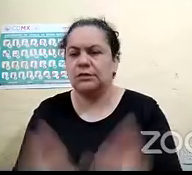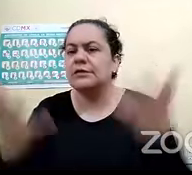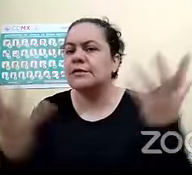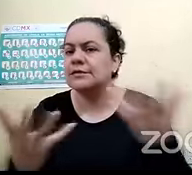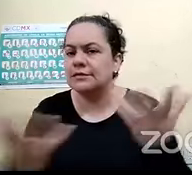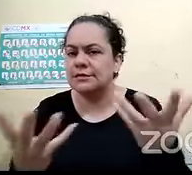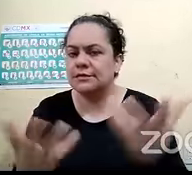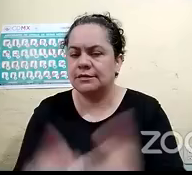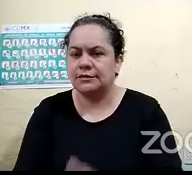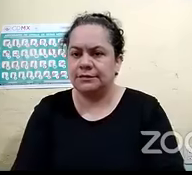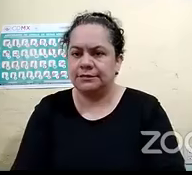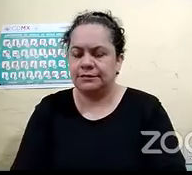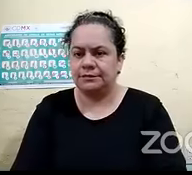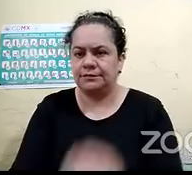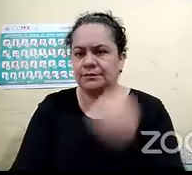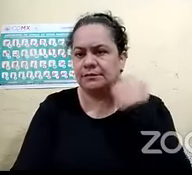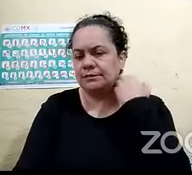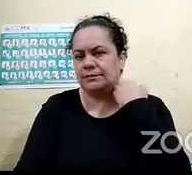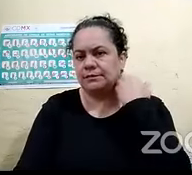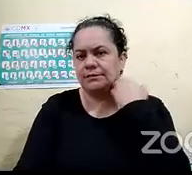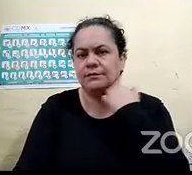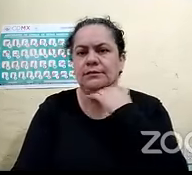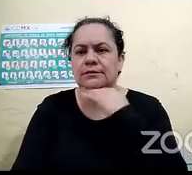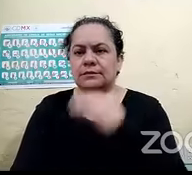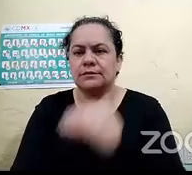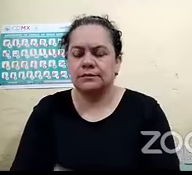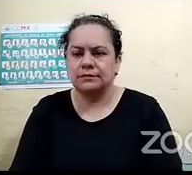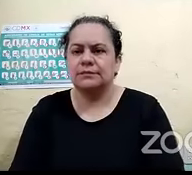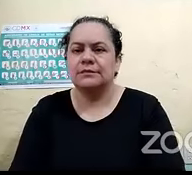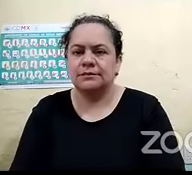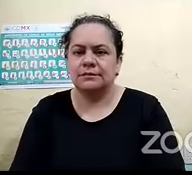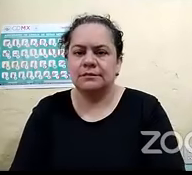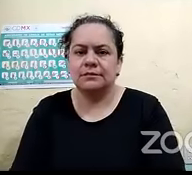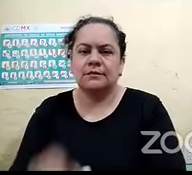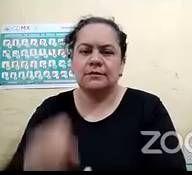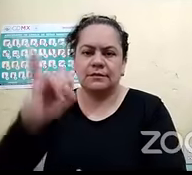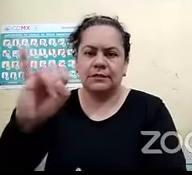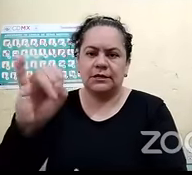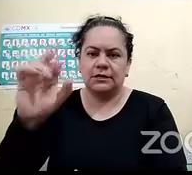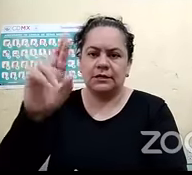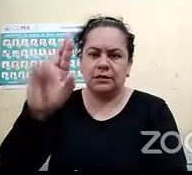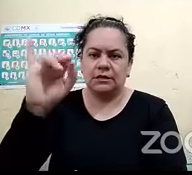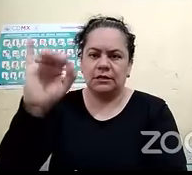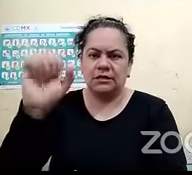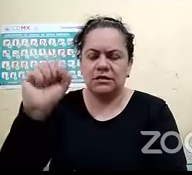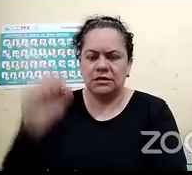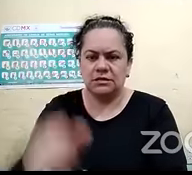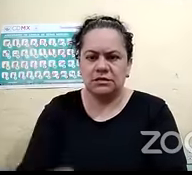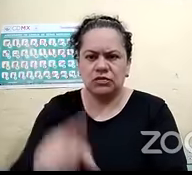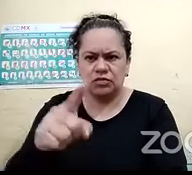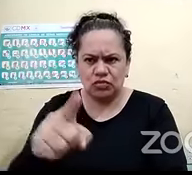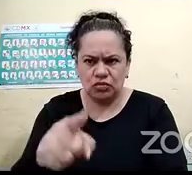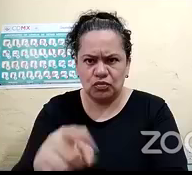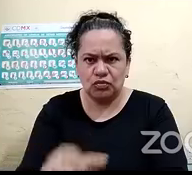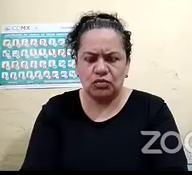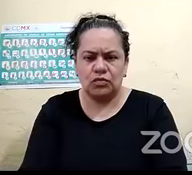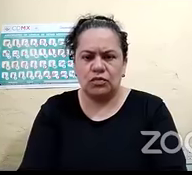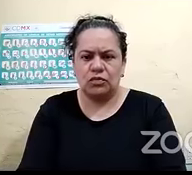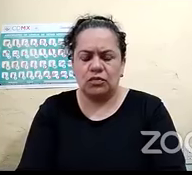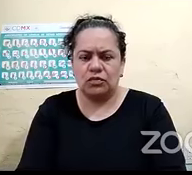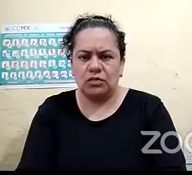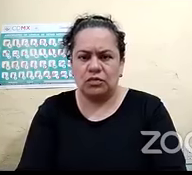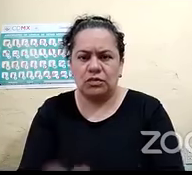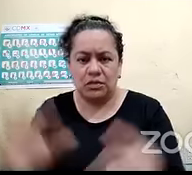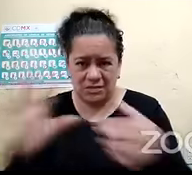ahorita ahorita hago unas preguntas al respecto iris y la misma pregunta ¿alguna vez has recibido capacitación sobre qué